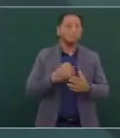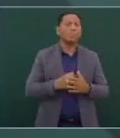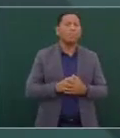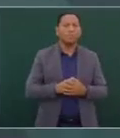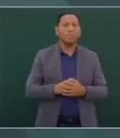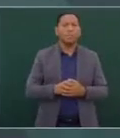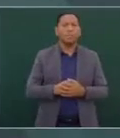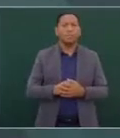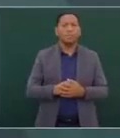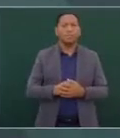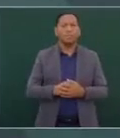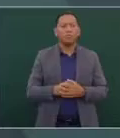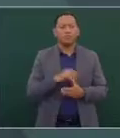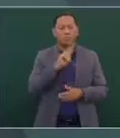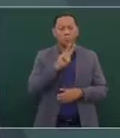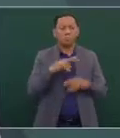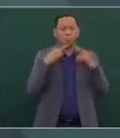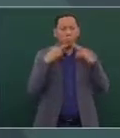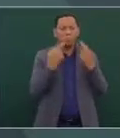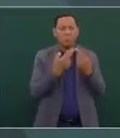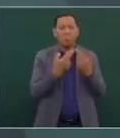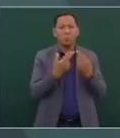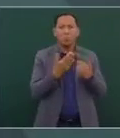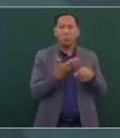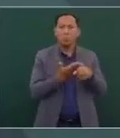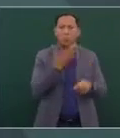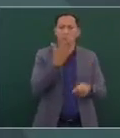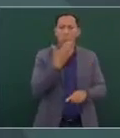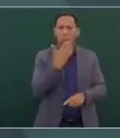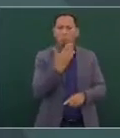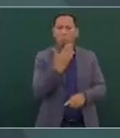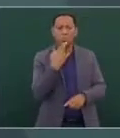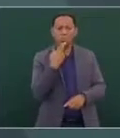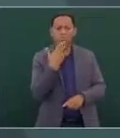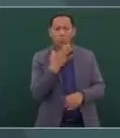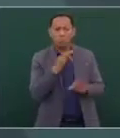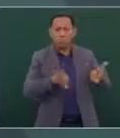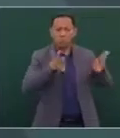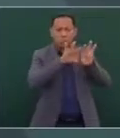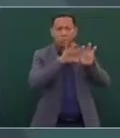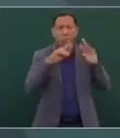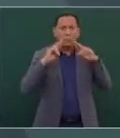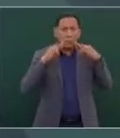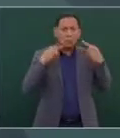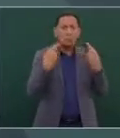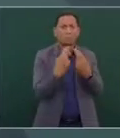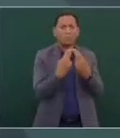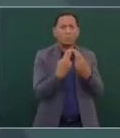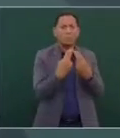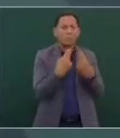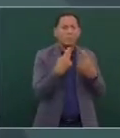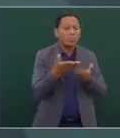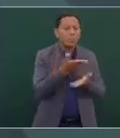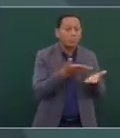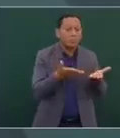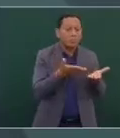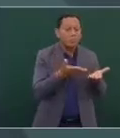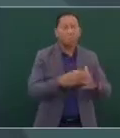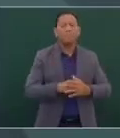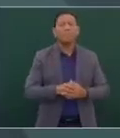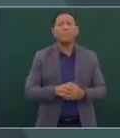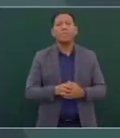Fue muy provechosa la reunión y